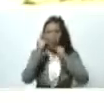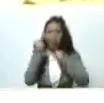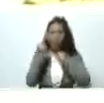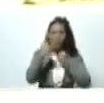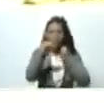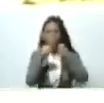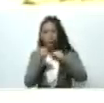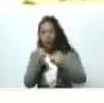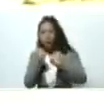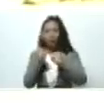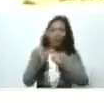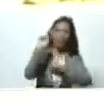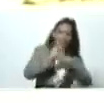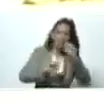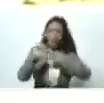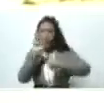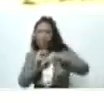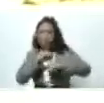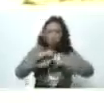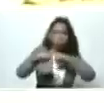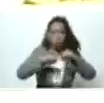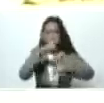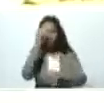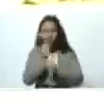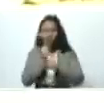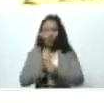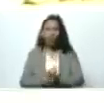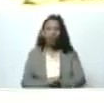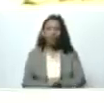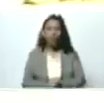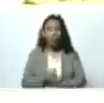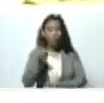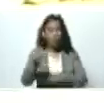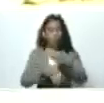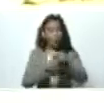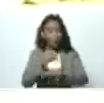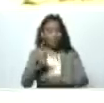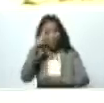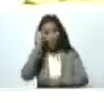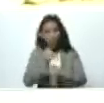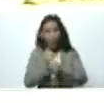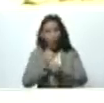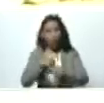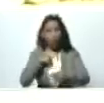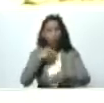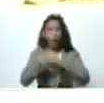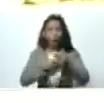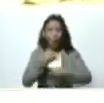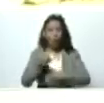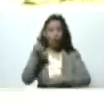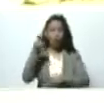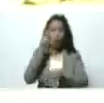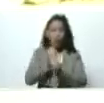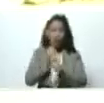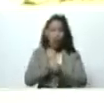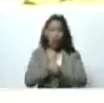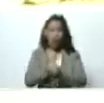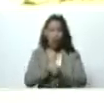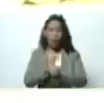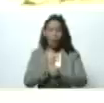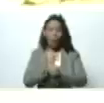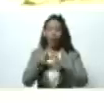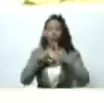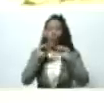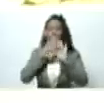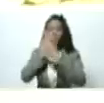pin, pum, pa. Ah, ¿qué tal? Te hago tu trabajo, te hago tu trabajo. Freddy, todo el